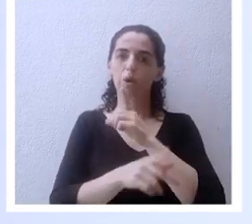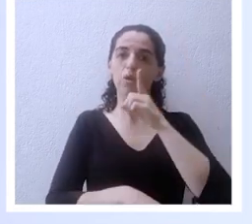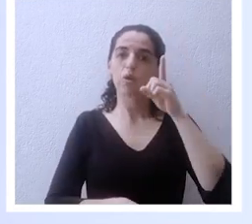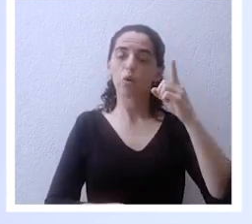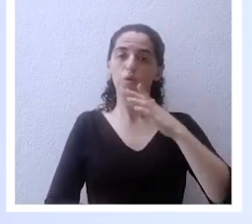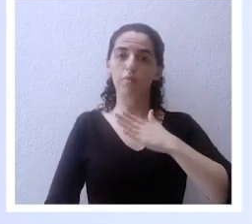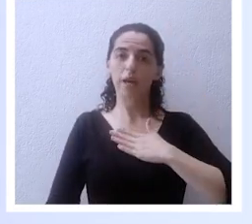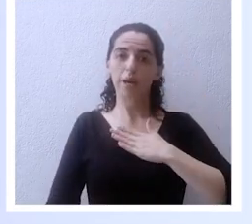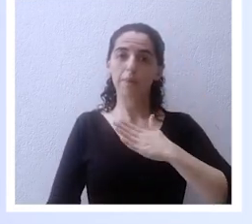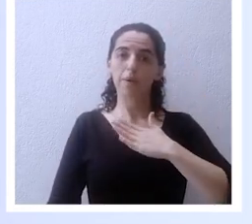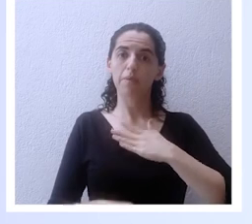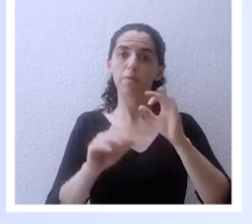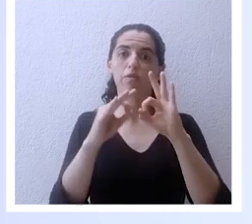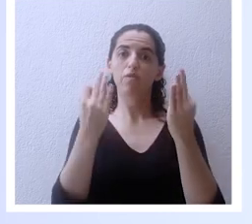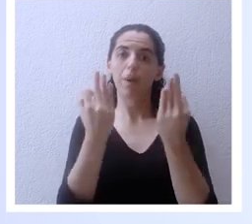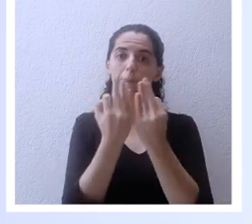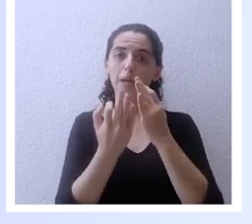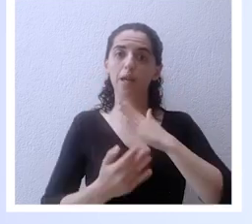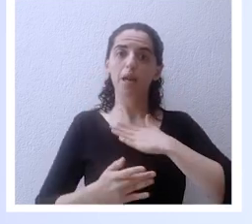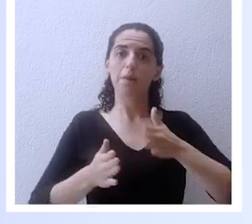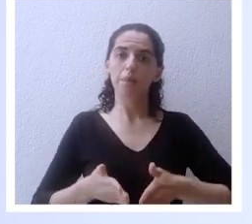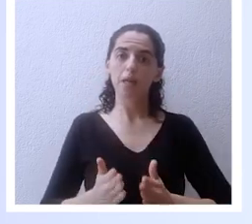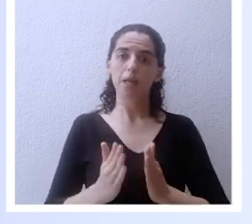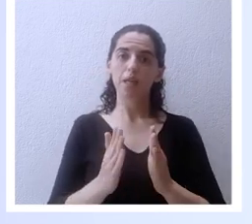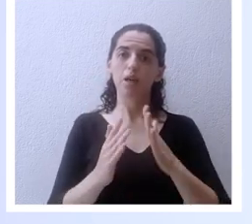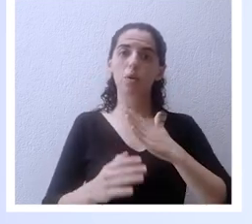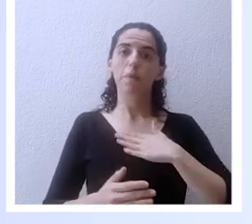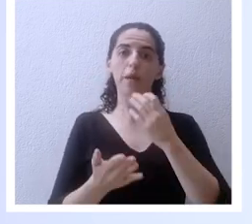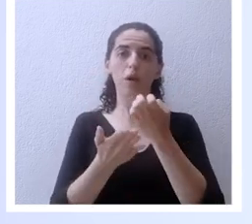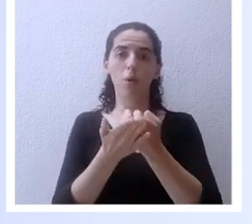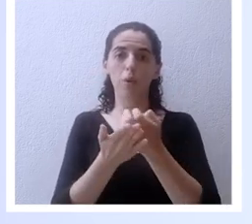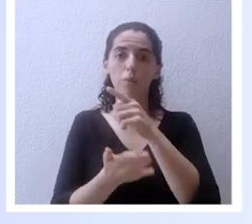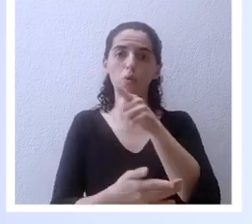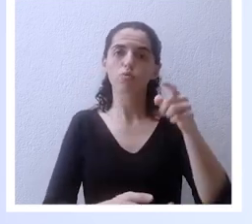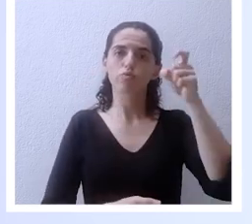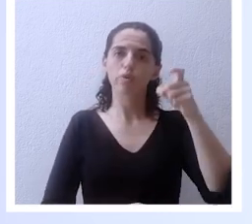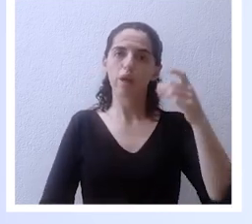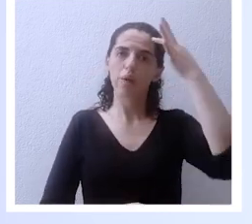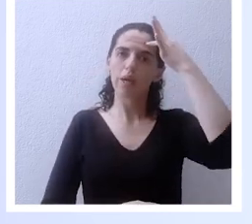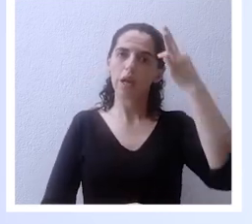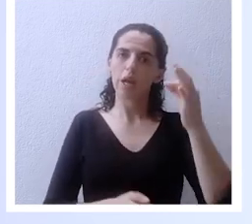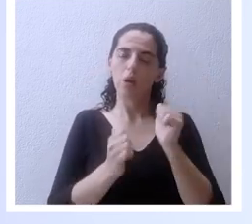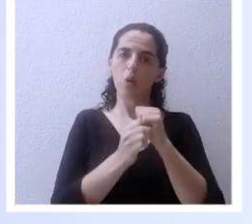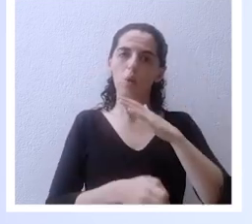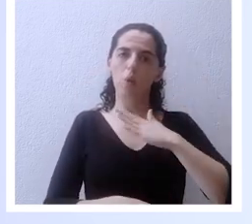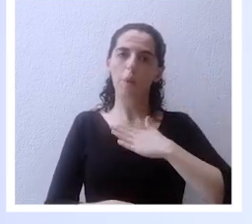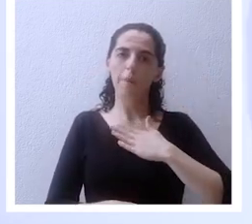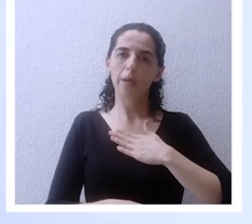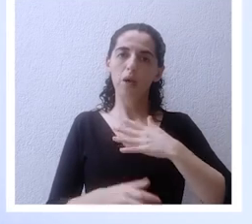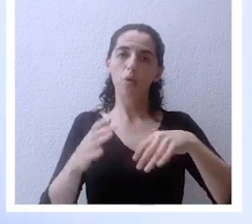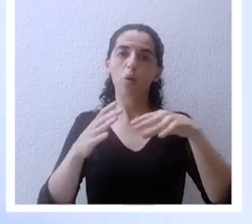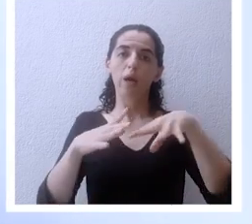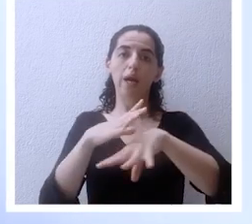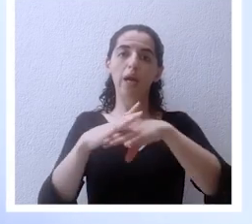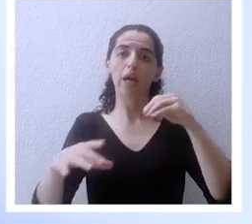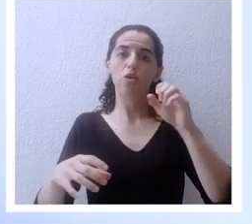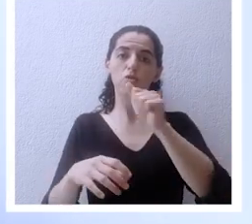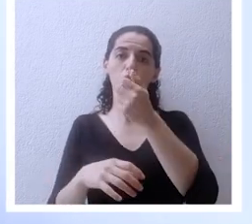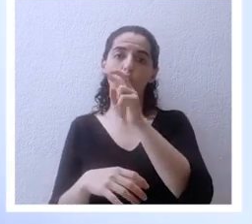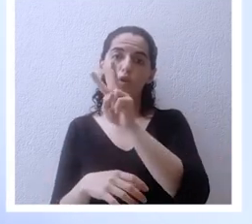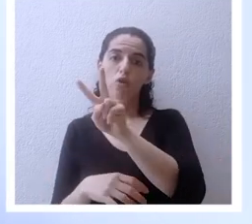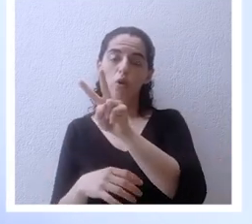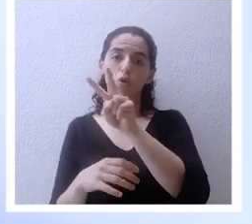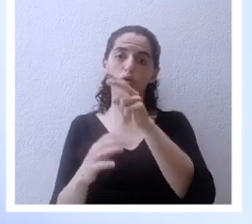para mi familia para mis hijos para mi economía alguien tiene que creerlo conmigo alguien tiene que ir a Éxodo 12-13 y